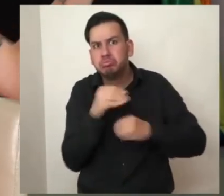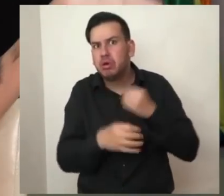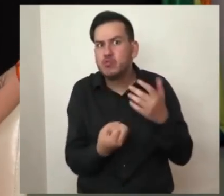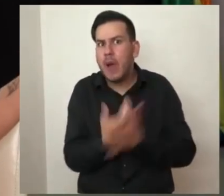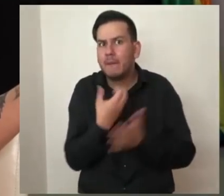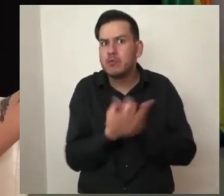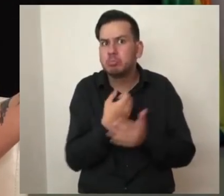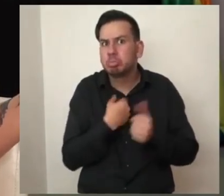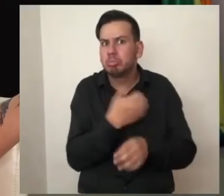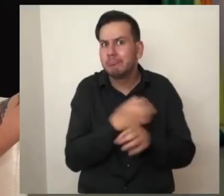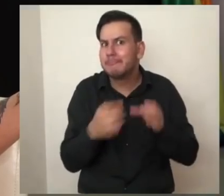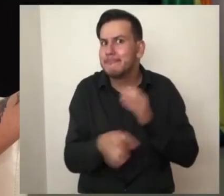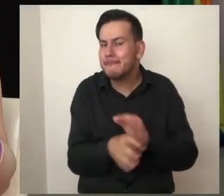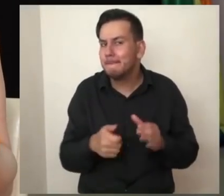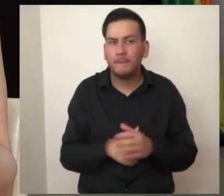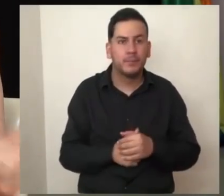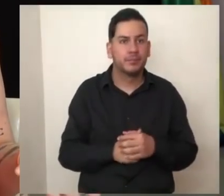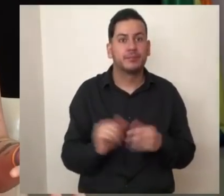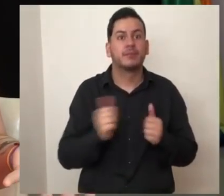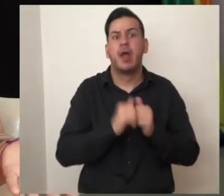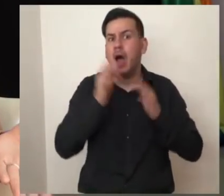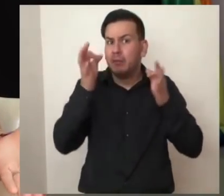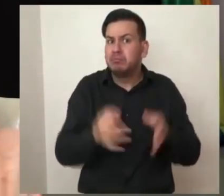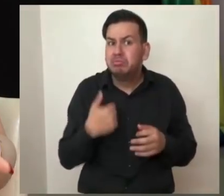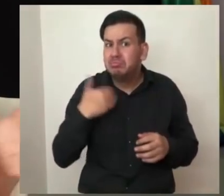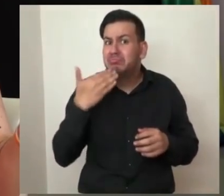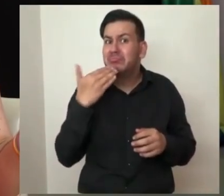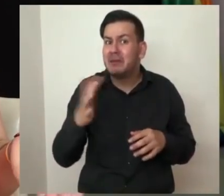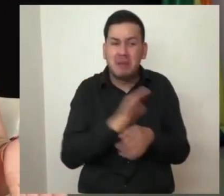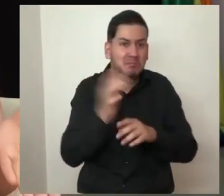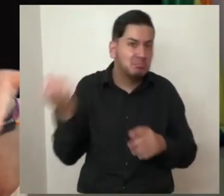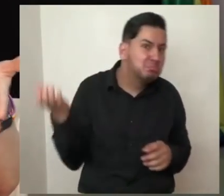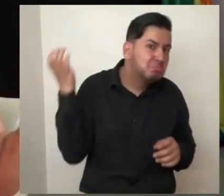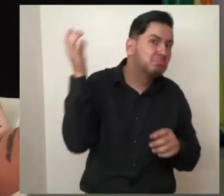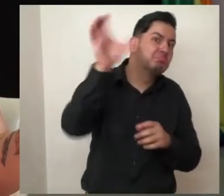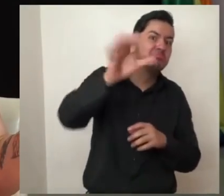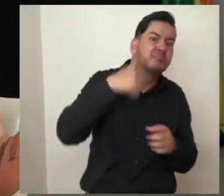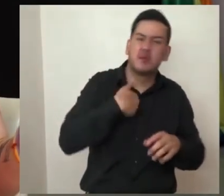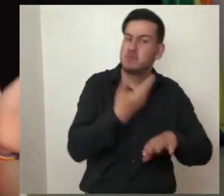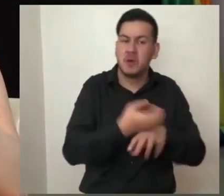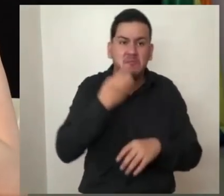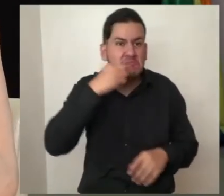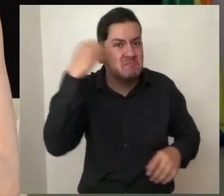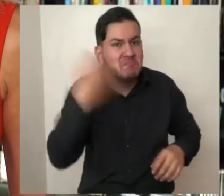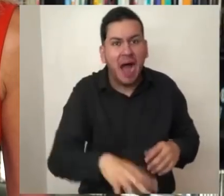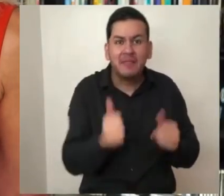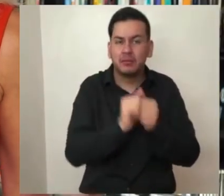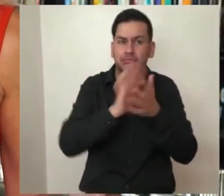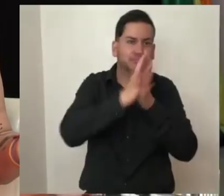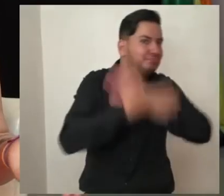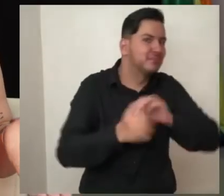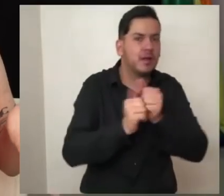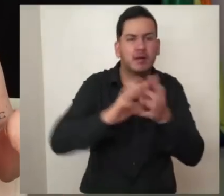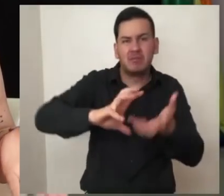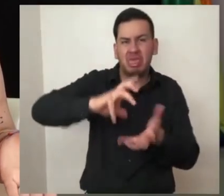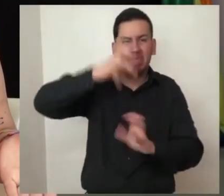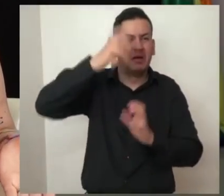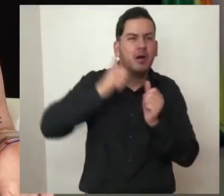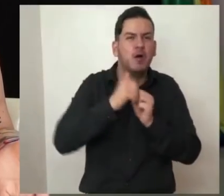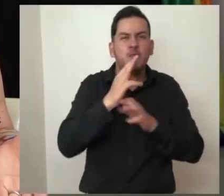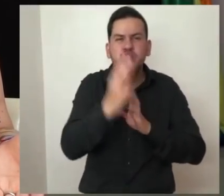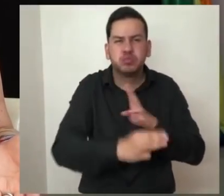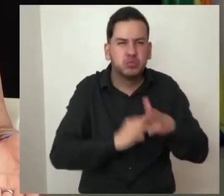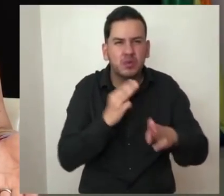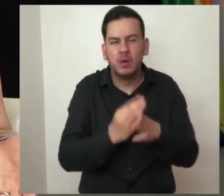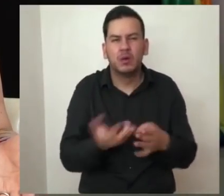novatada esa que hicieron en el 2012. Es evidente que el publicista del coronavirus está mucho más chido que el del cambio climático. Pero bueno, neta, neta, no hay por qué ponernos